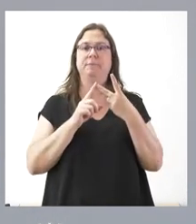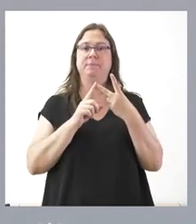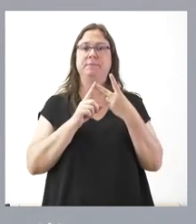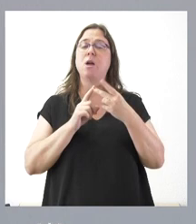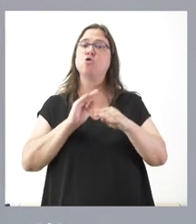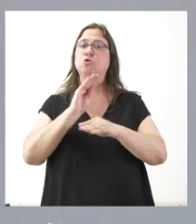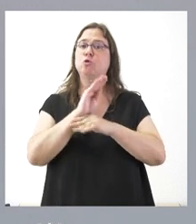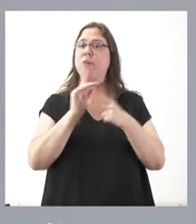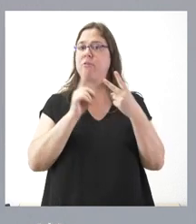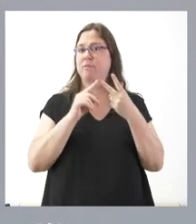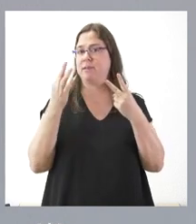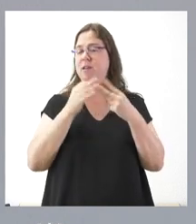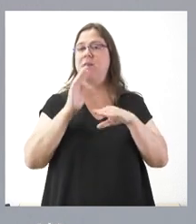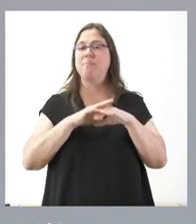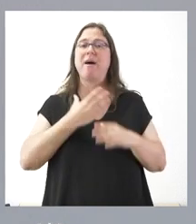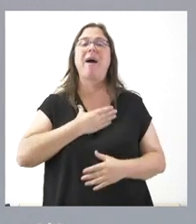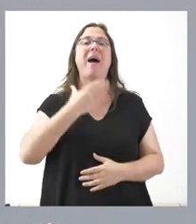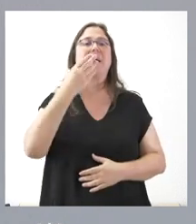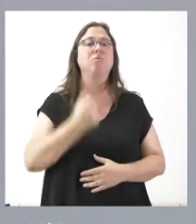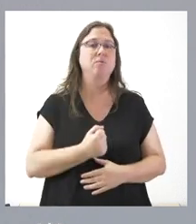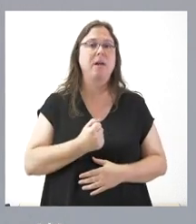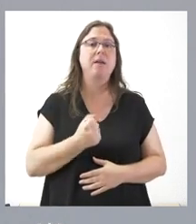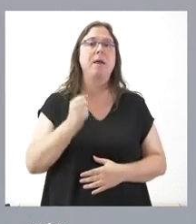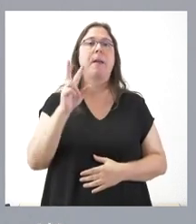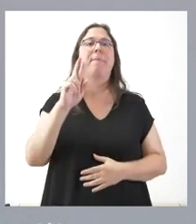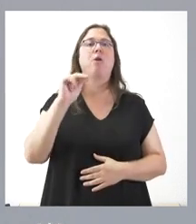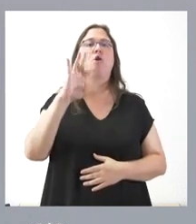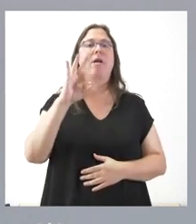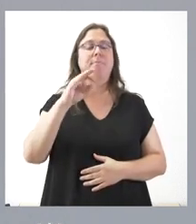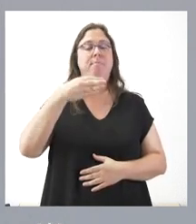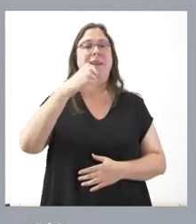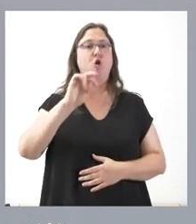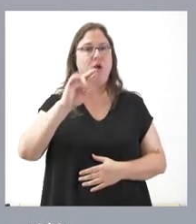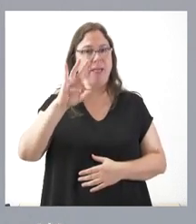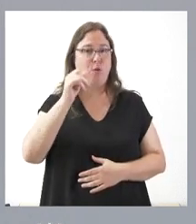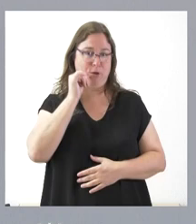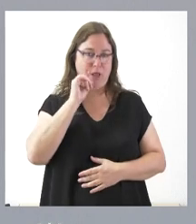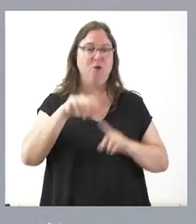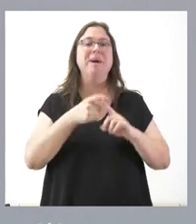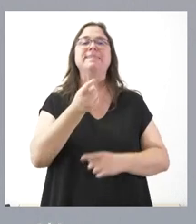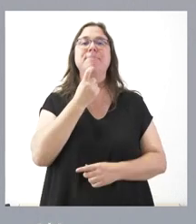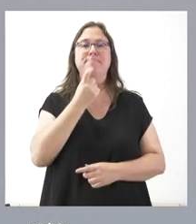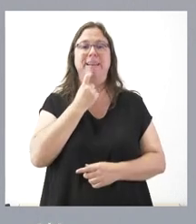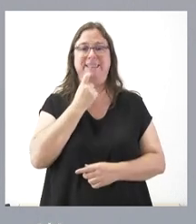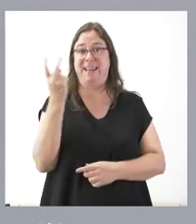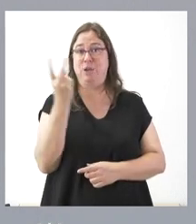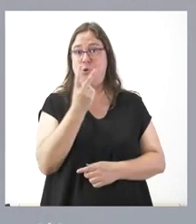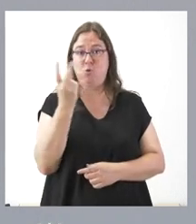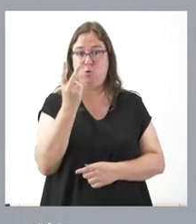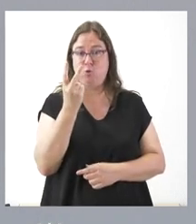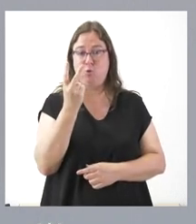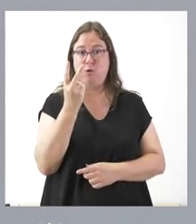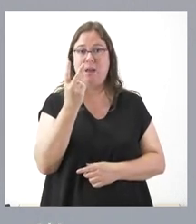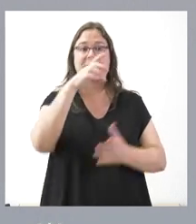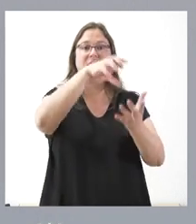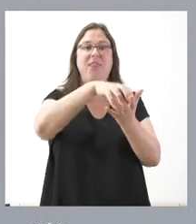subvenciones es para los ayuntamientos de Velorado y de Briviesca, ayuntamientos que tienen dos